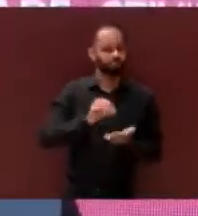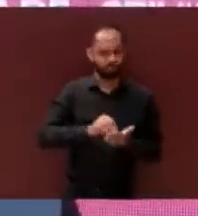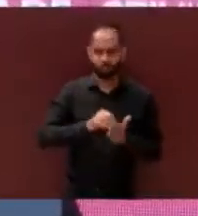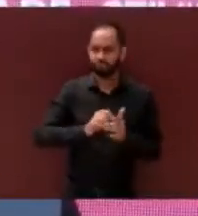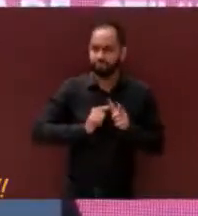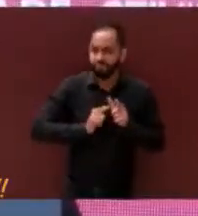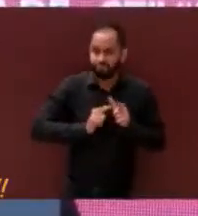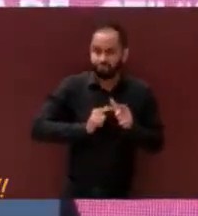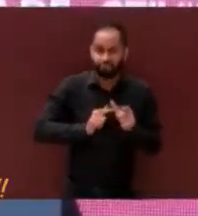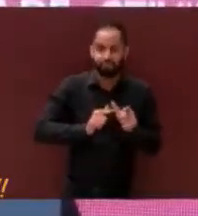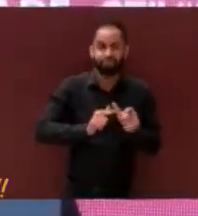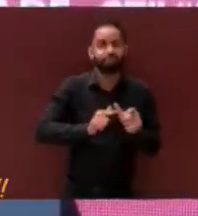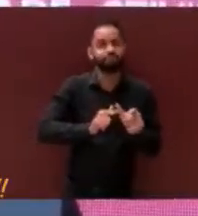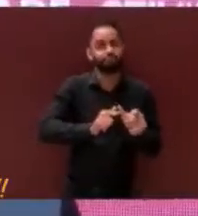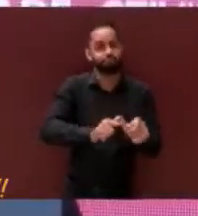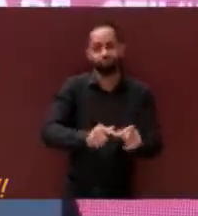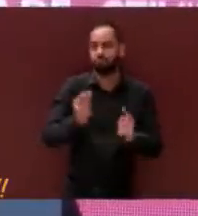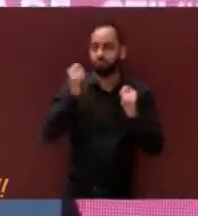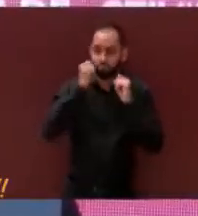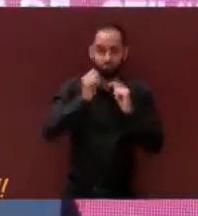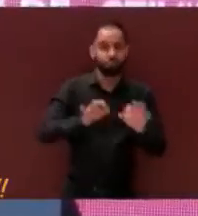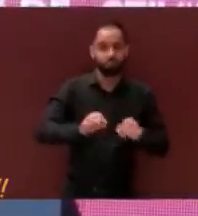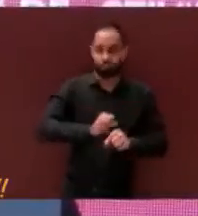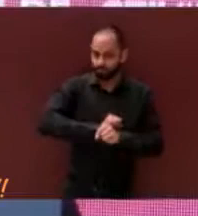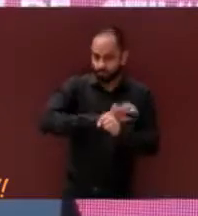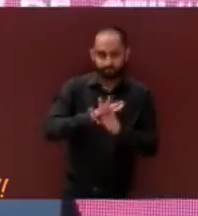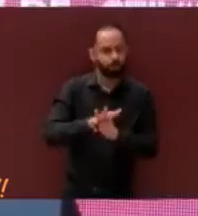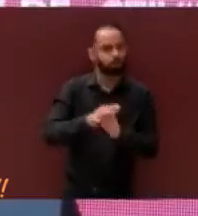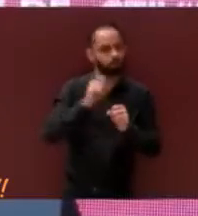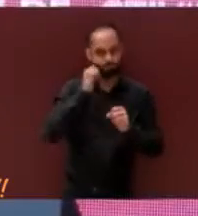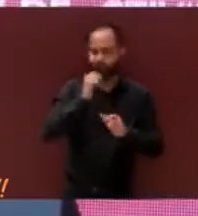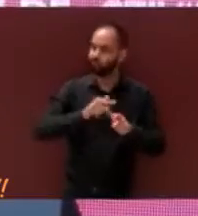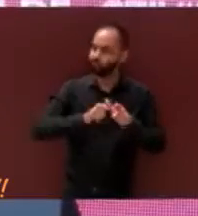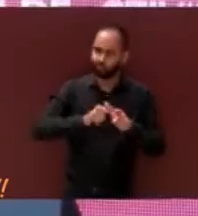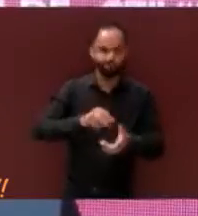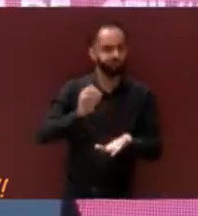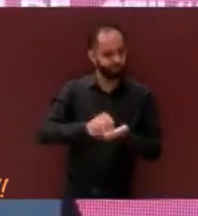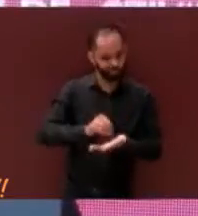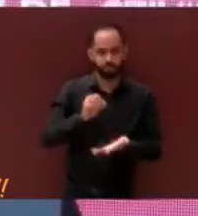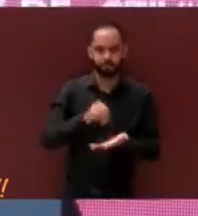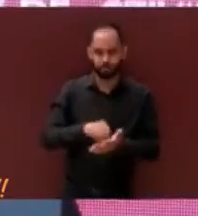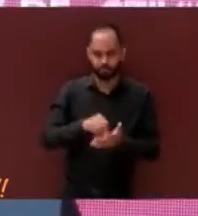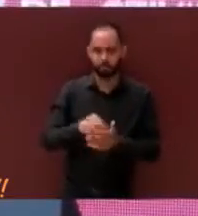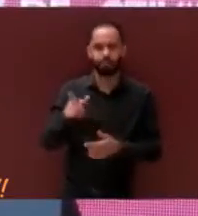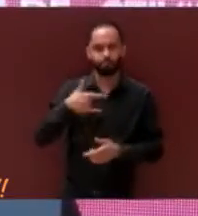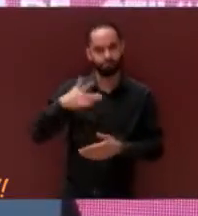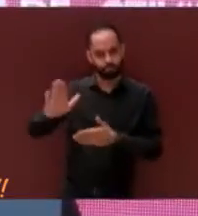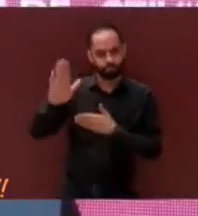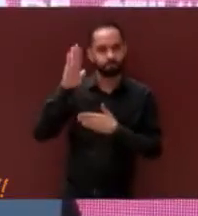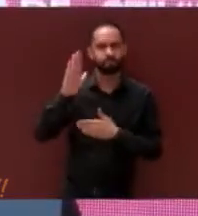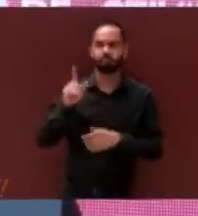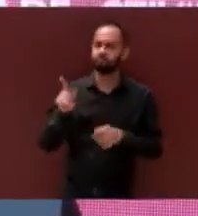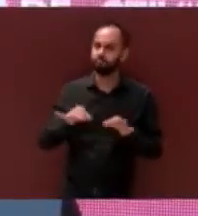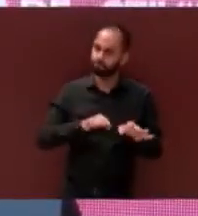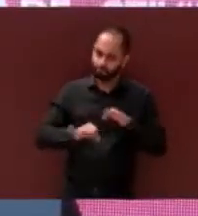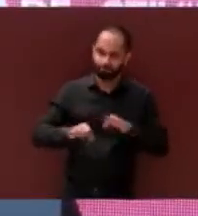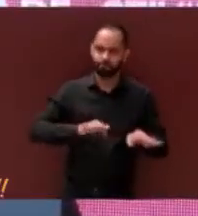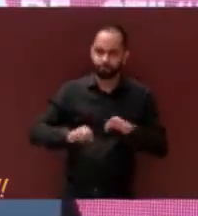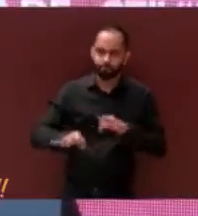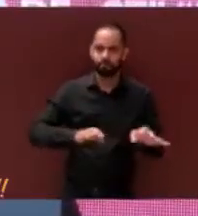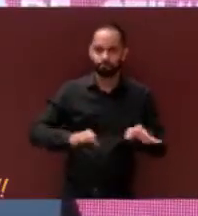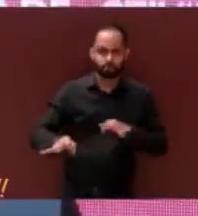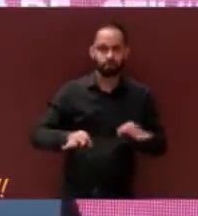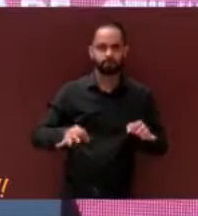quienes pese a la contingencia sanitaria continuaron laburando con su respectivo compromiso, demostrando así